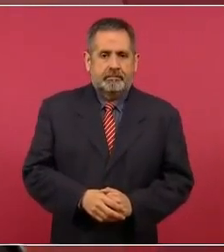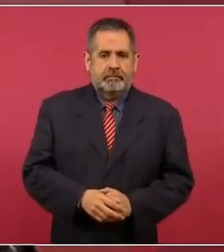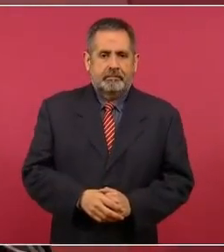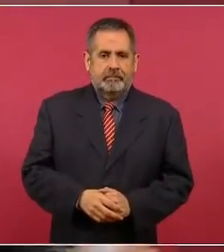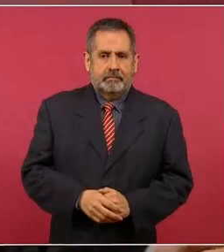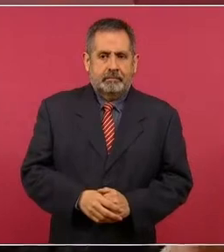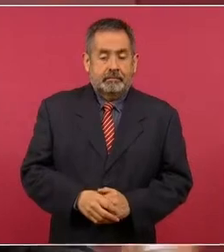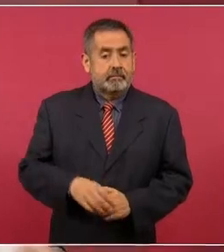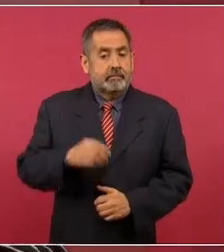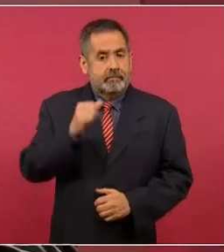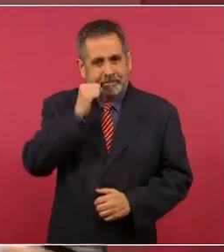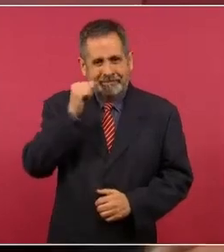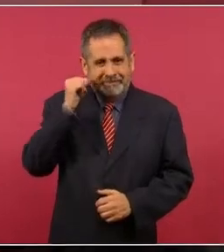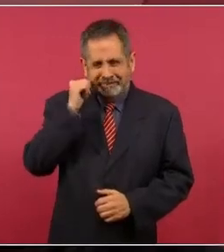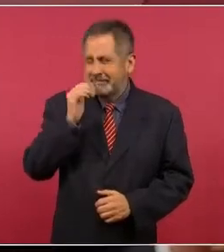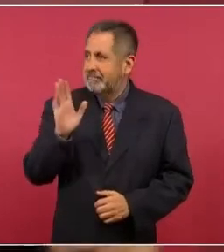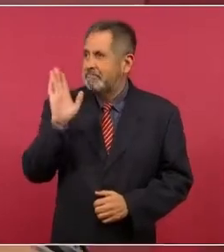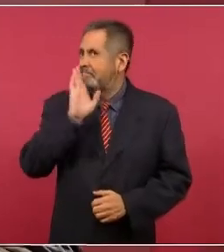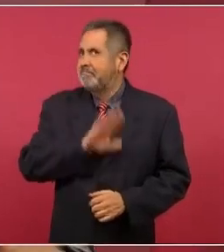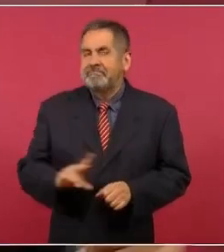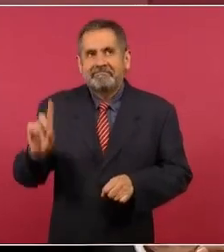Ayer fue un mal día